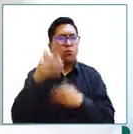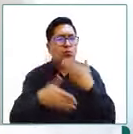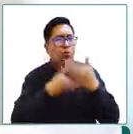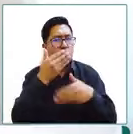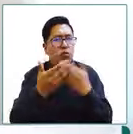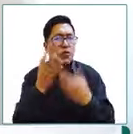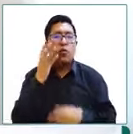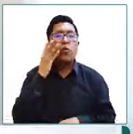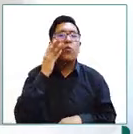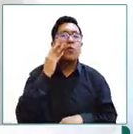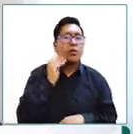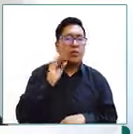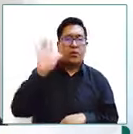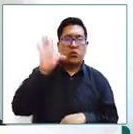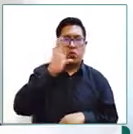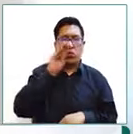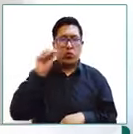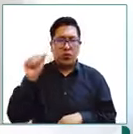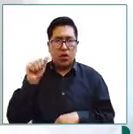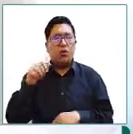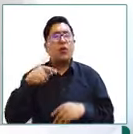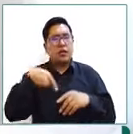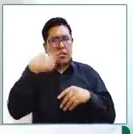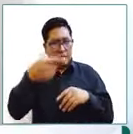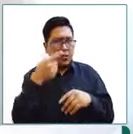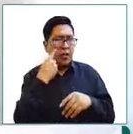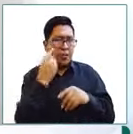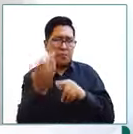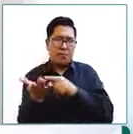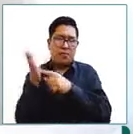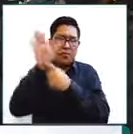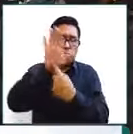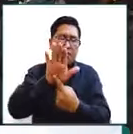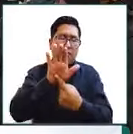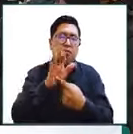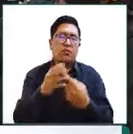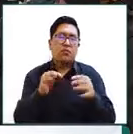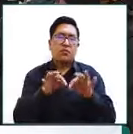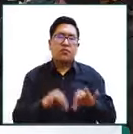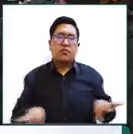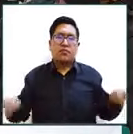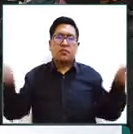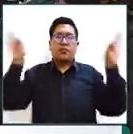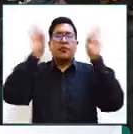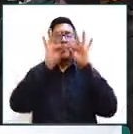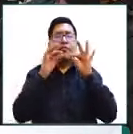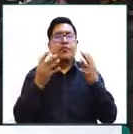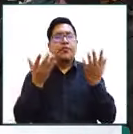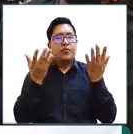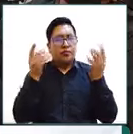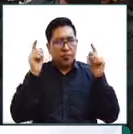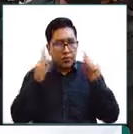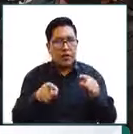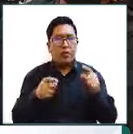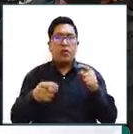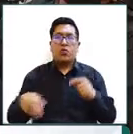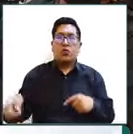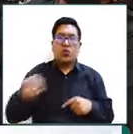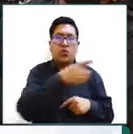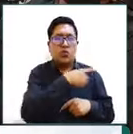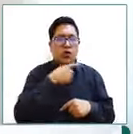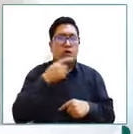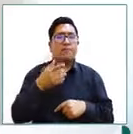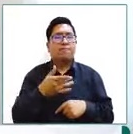una experiencia que como lo vamos a ver después hay que rescatar y que es importante revalorizarla